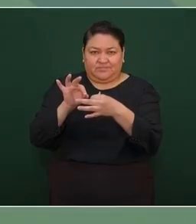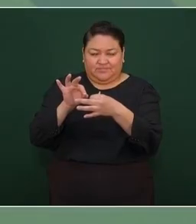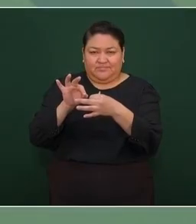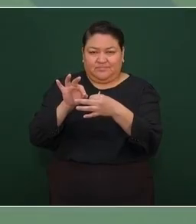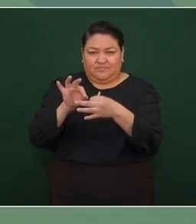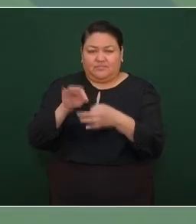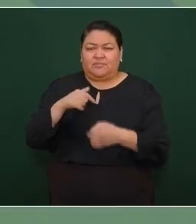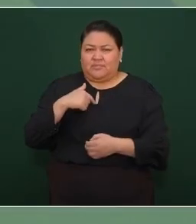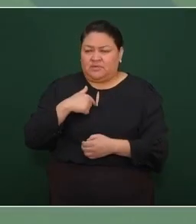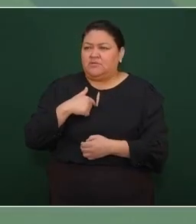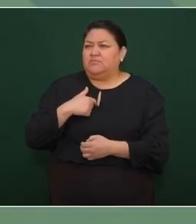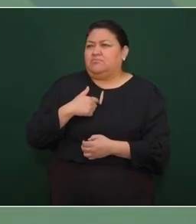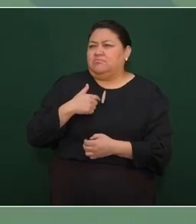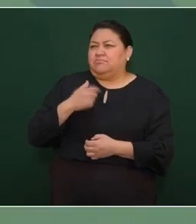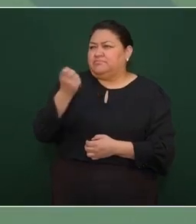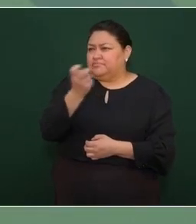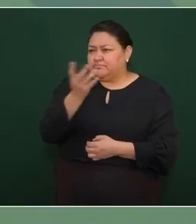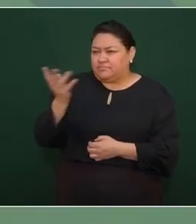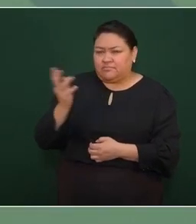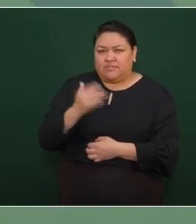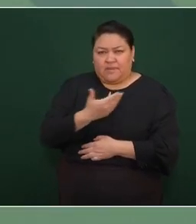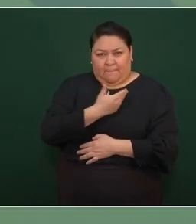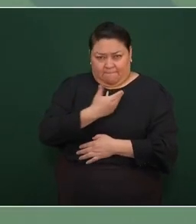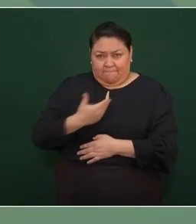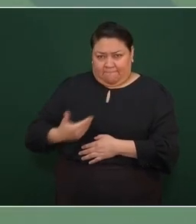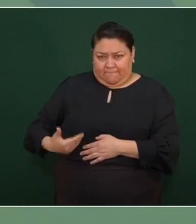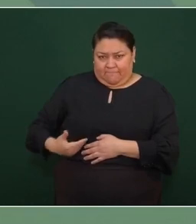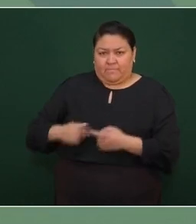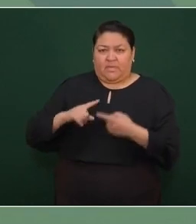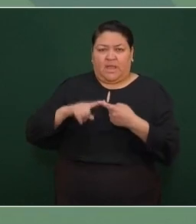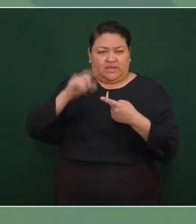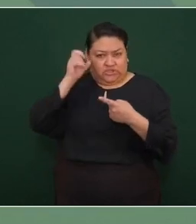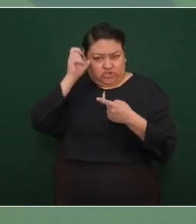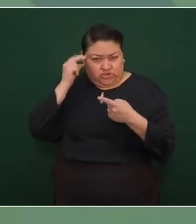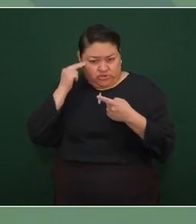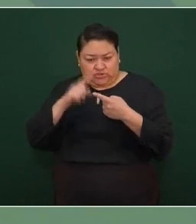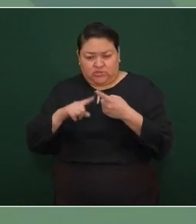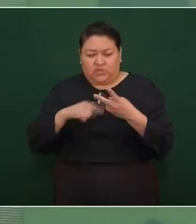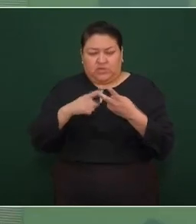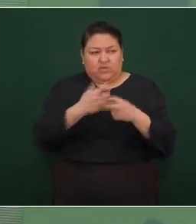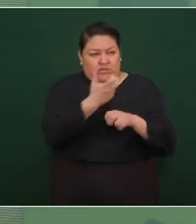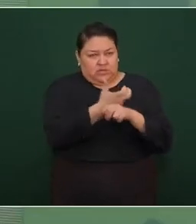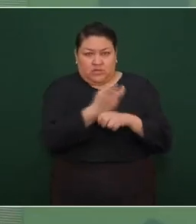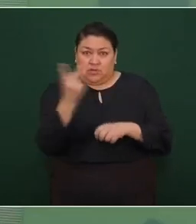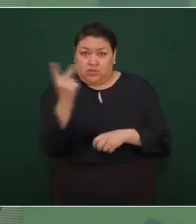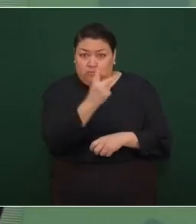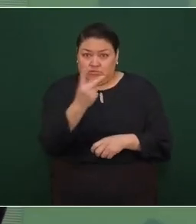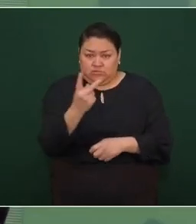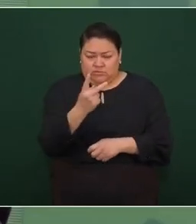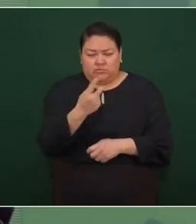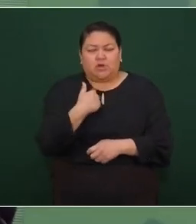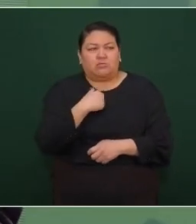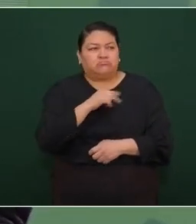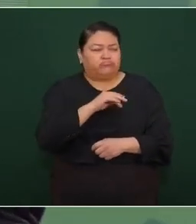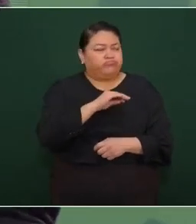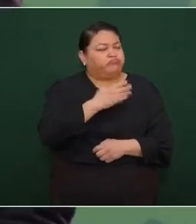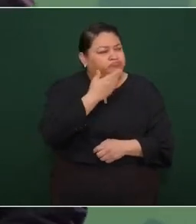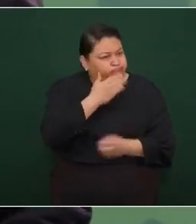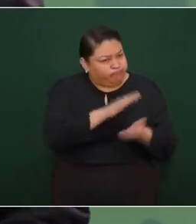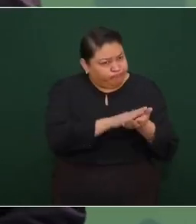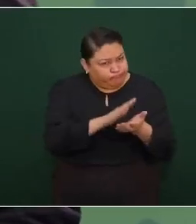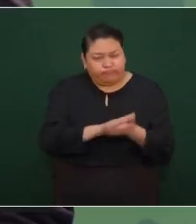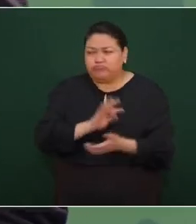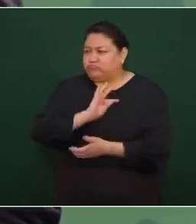felicité a los presidentes de China y de Estados Unidos porque se reunieron,